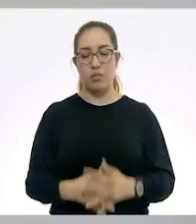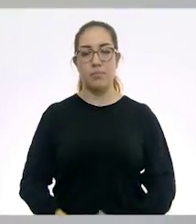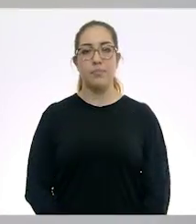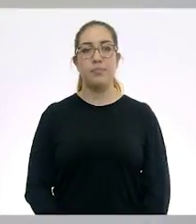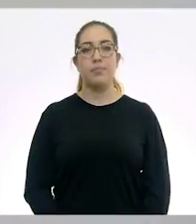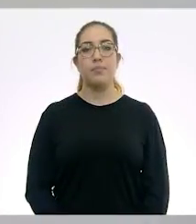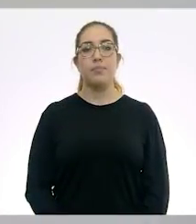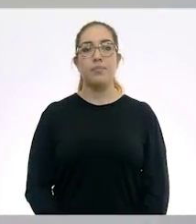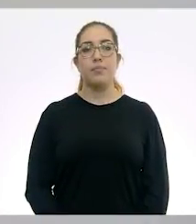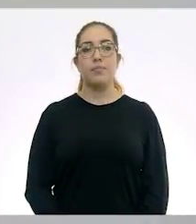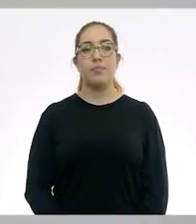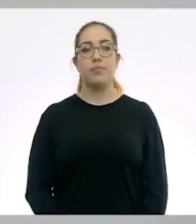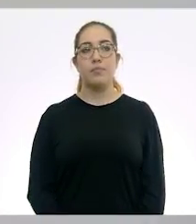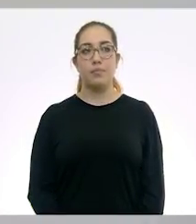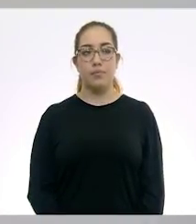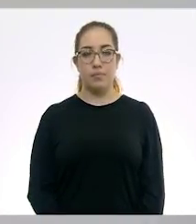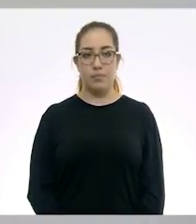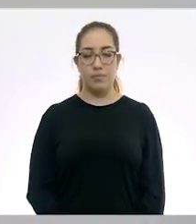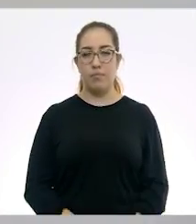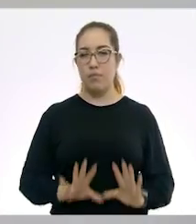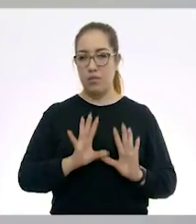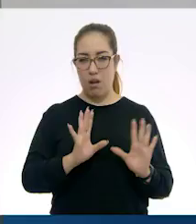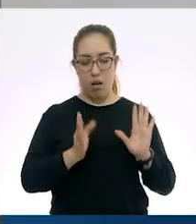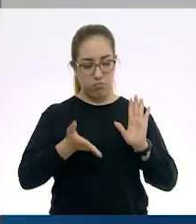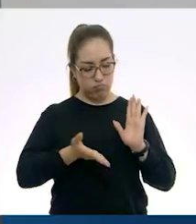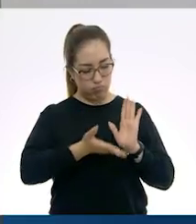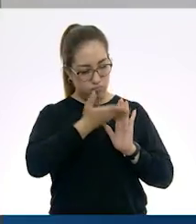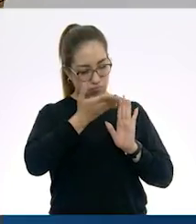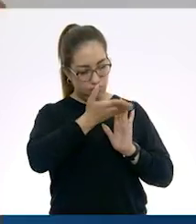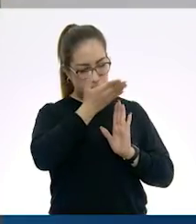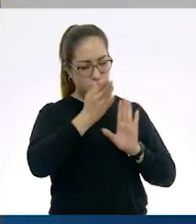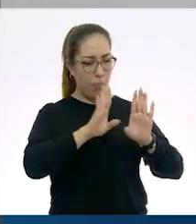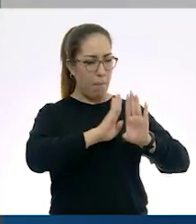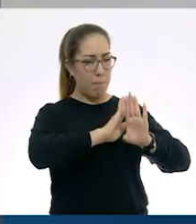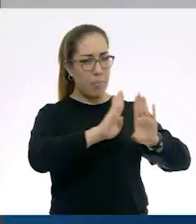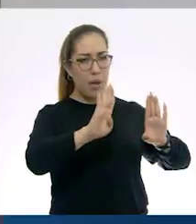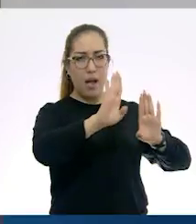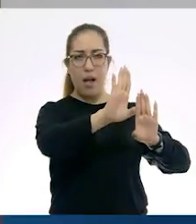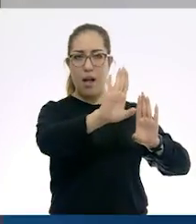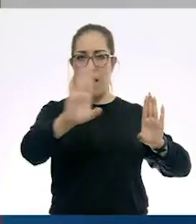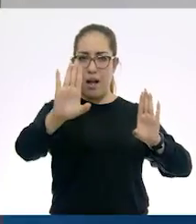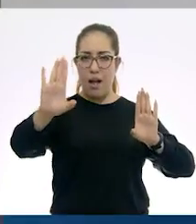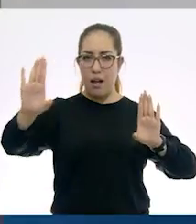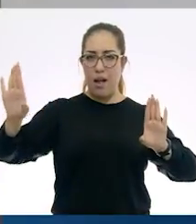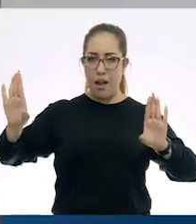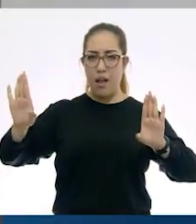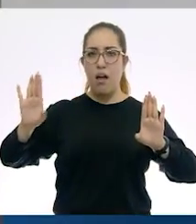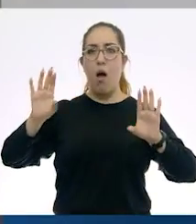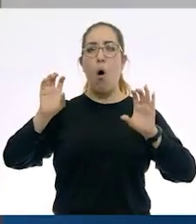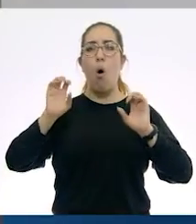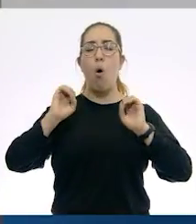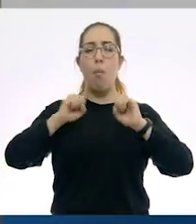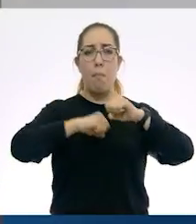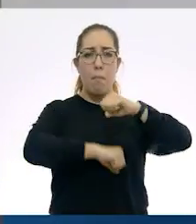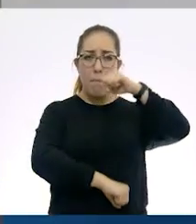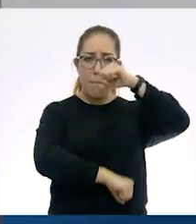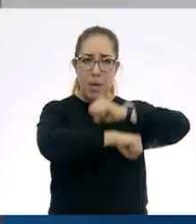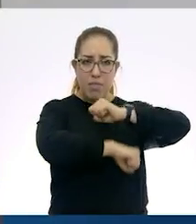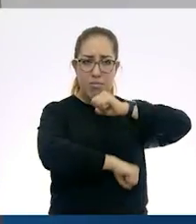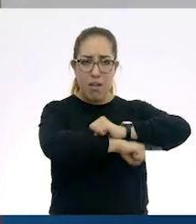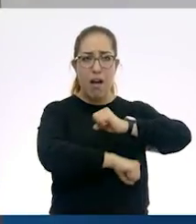los cimientos, las paredes, que a lo mejor ponen una ventana, ¿qué seguiría?